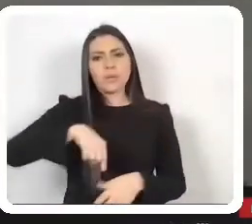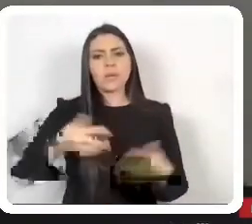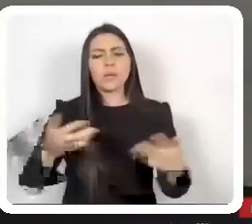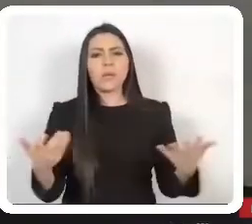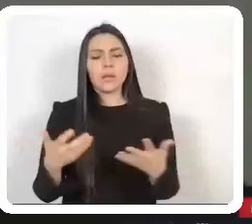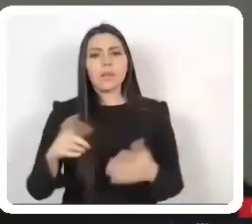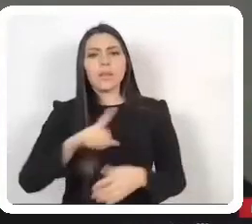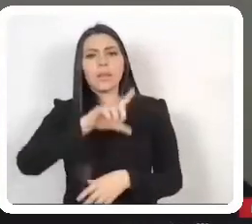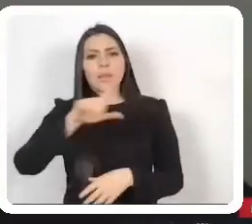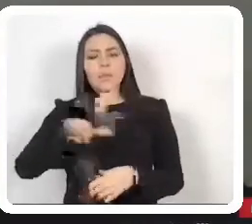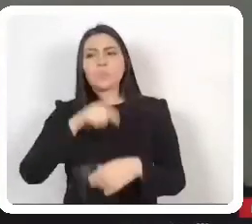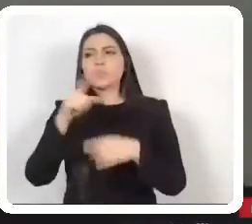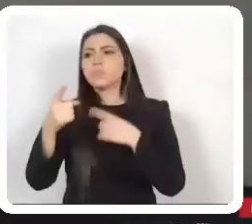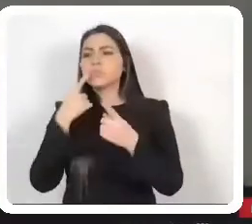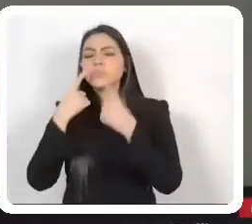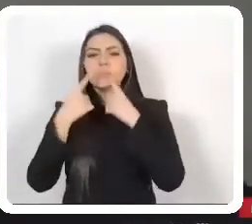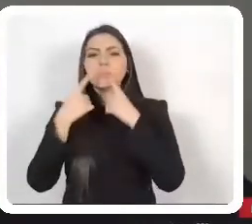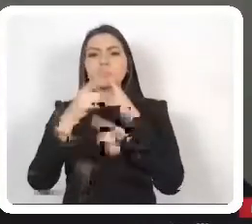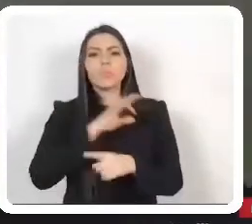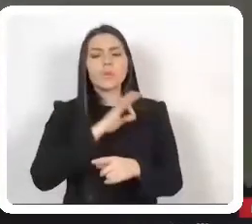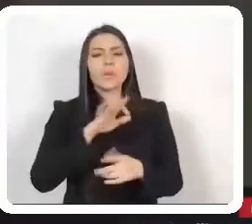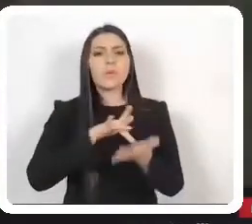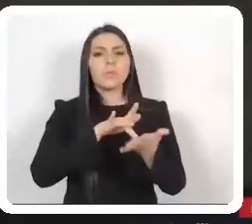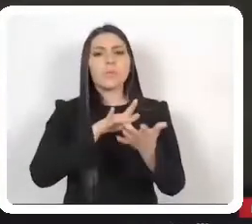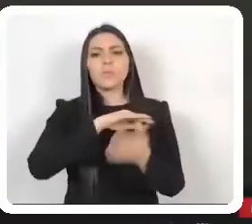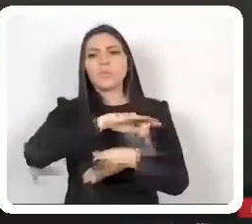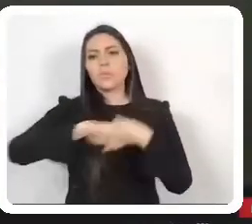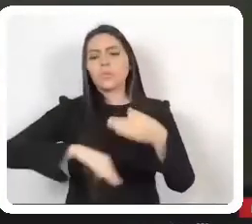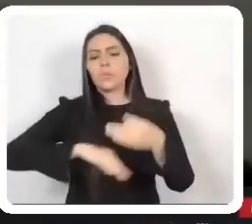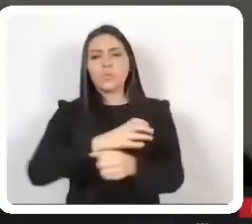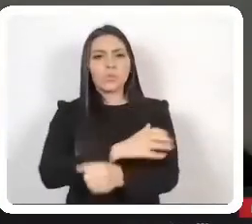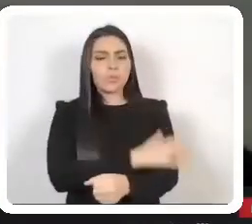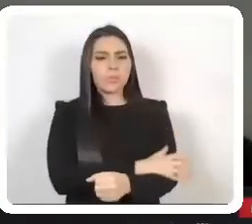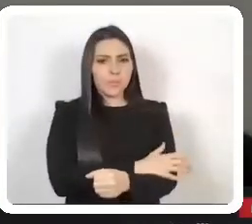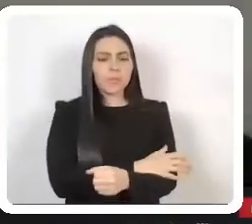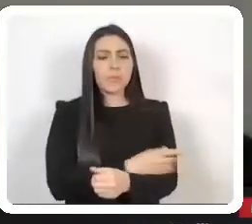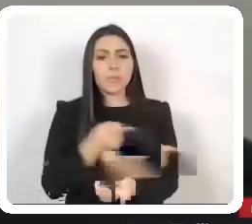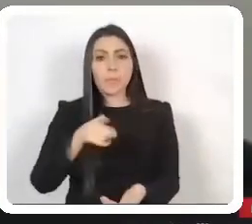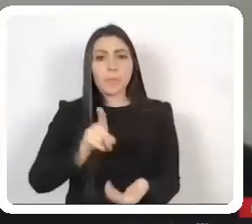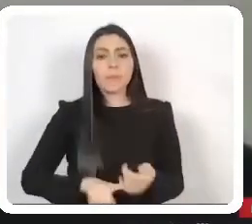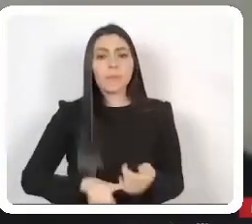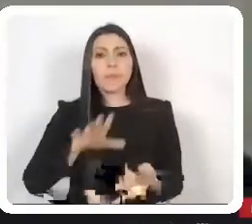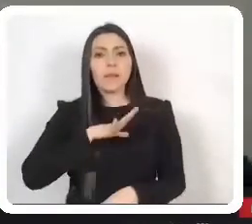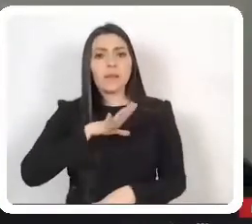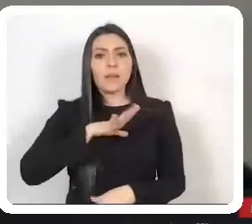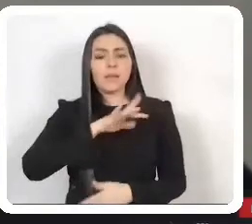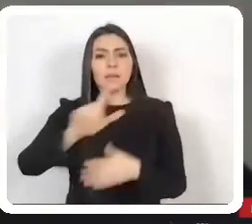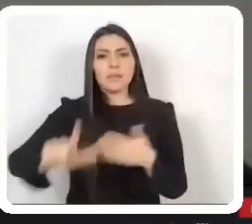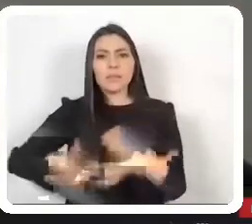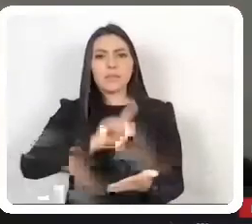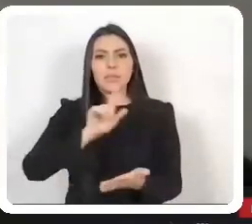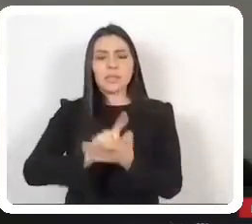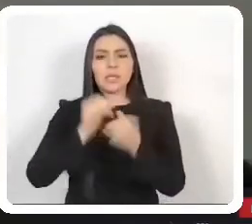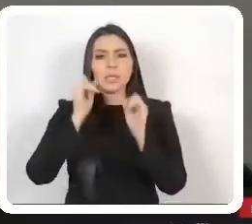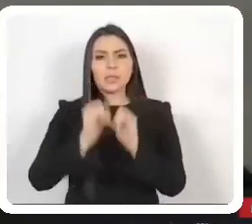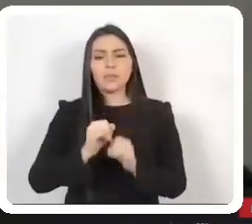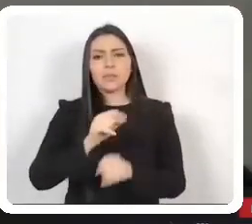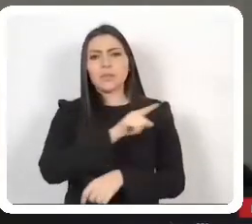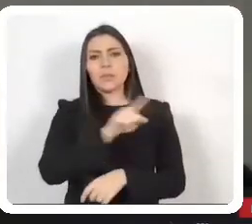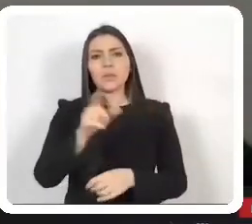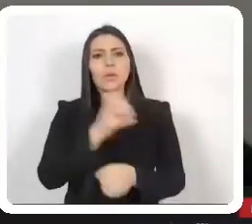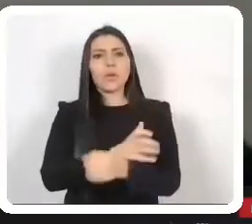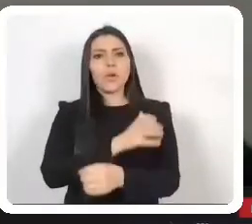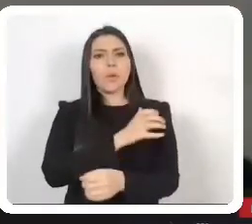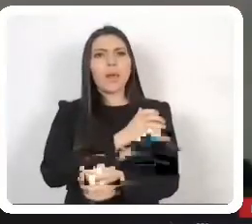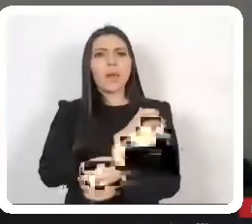podamos resolverlo a todos estos compañeros. Dentro de ellos está la ley de identidad que están peleando nuestros compañeros trans